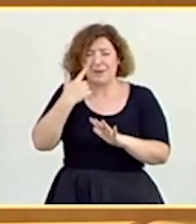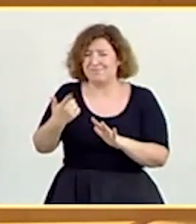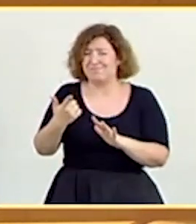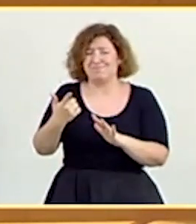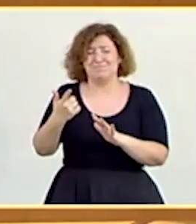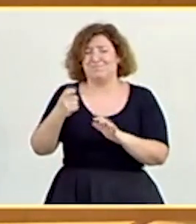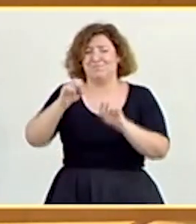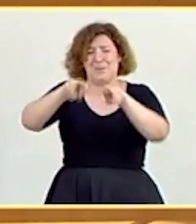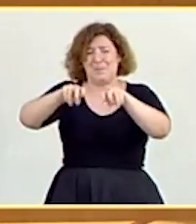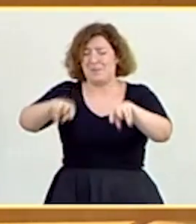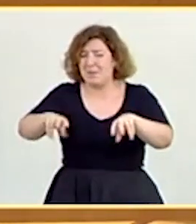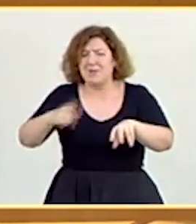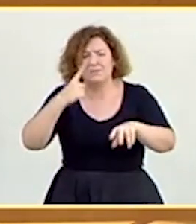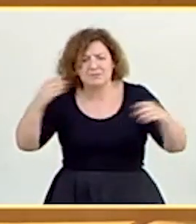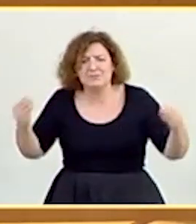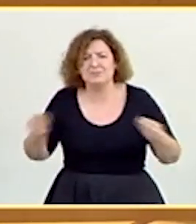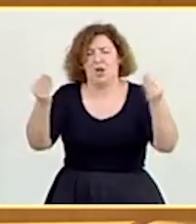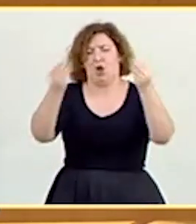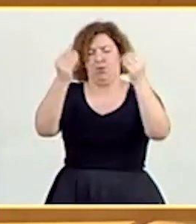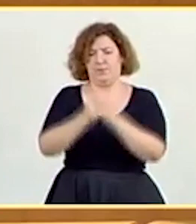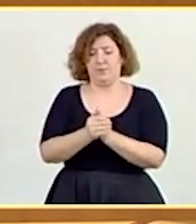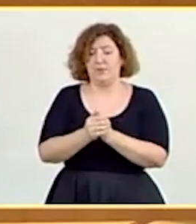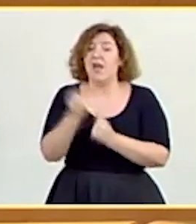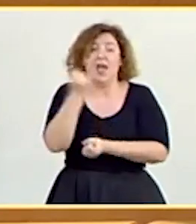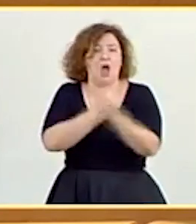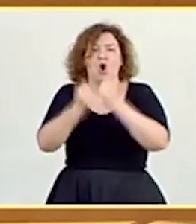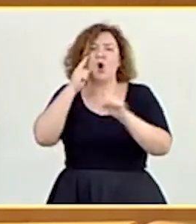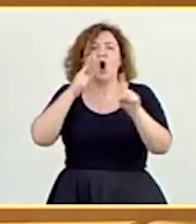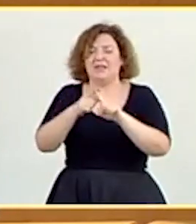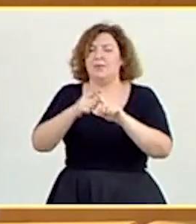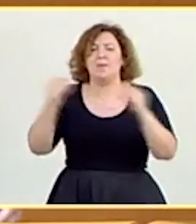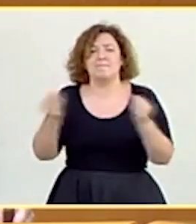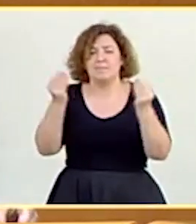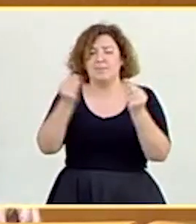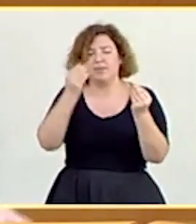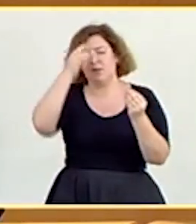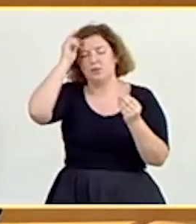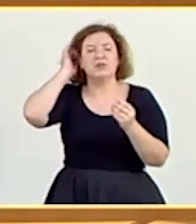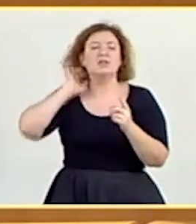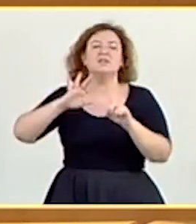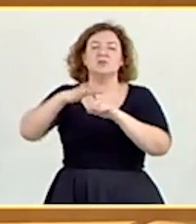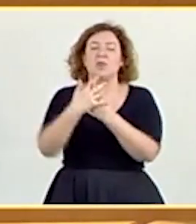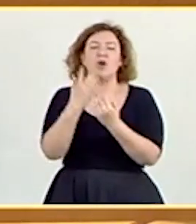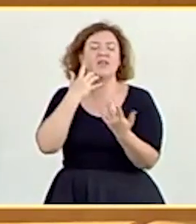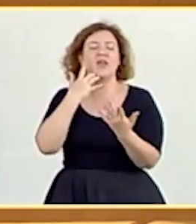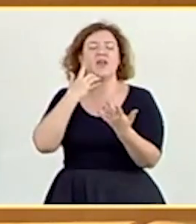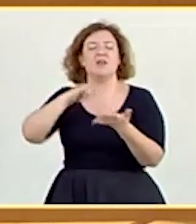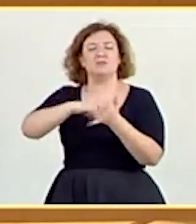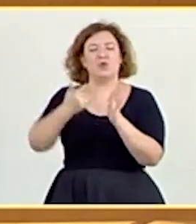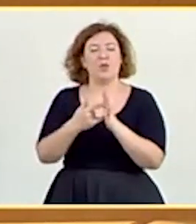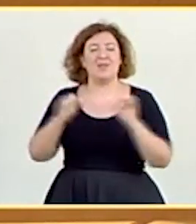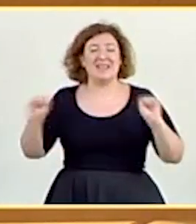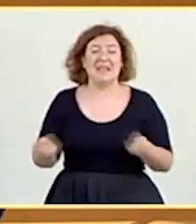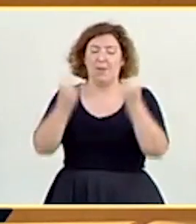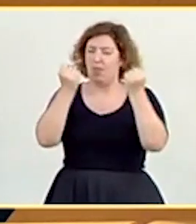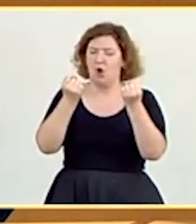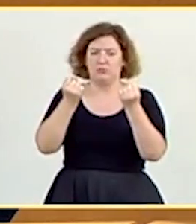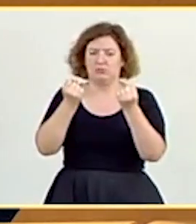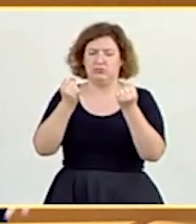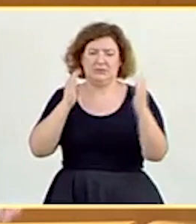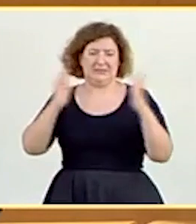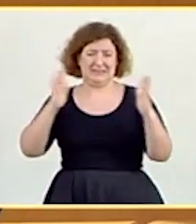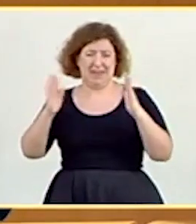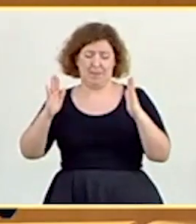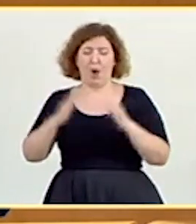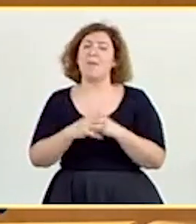Lo primero tiene que ser, evidentemente, recuperar nuestra economía con un plan de choque coyuntural. Pero, evidentemente, tampoco nos podemos olvidar de esas reformas